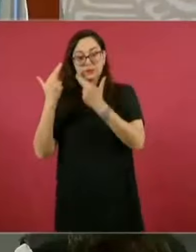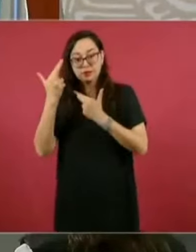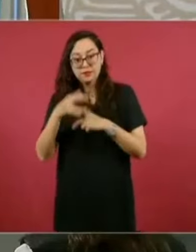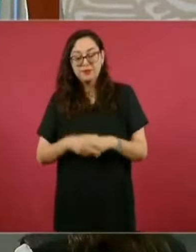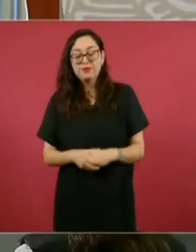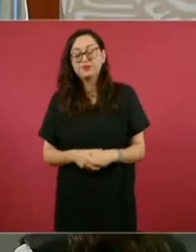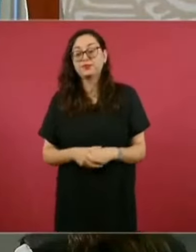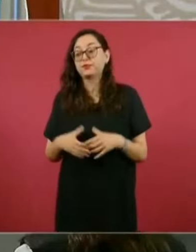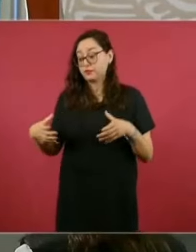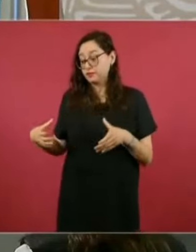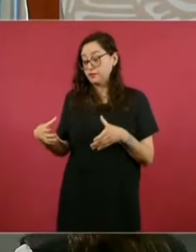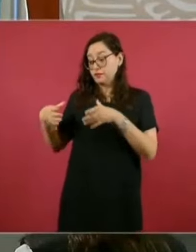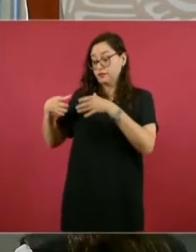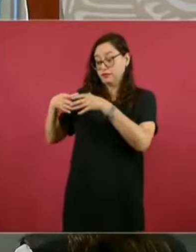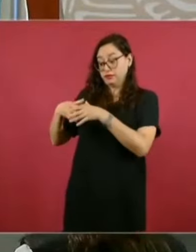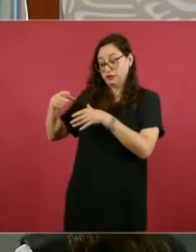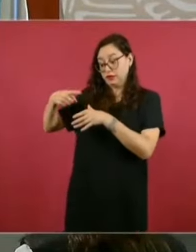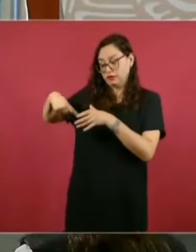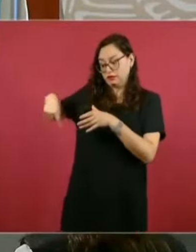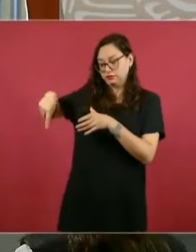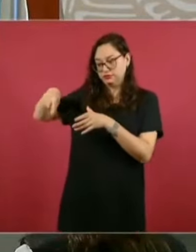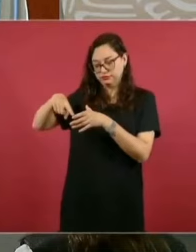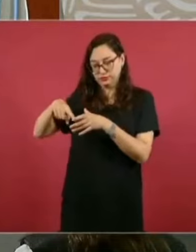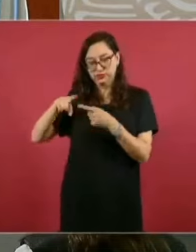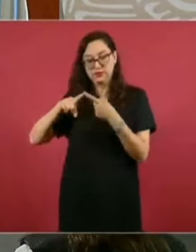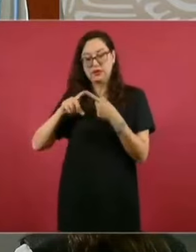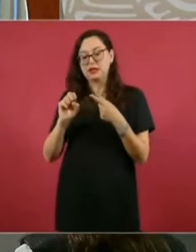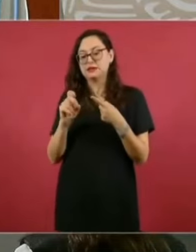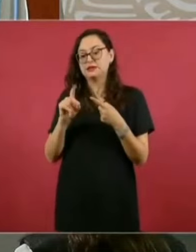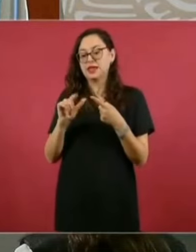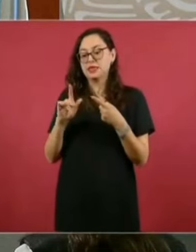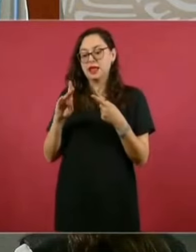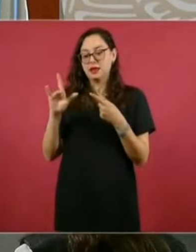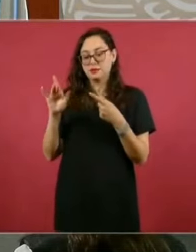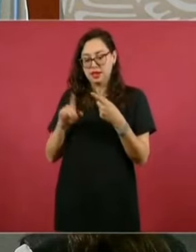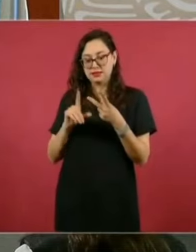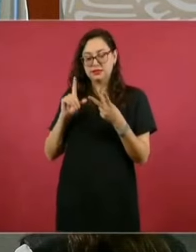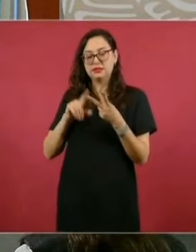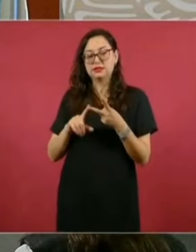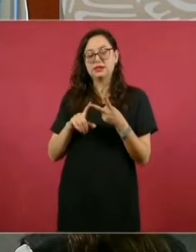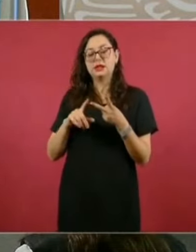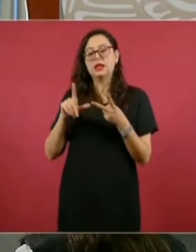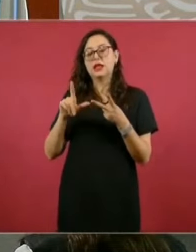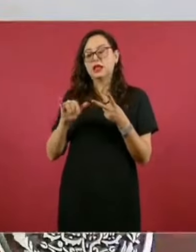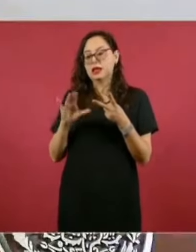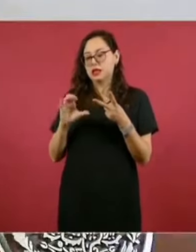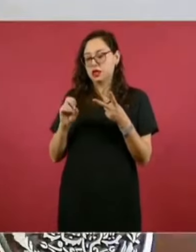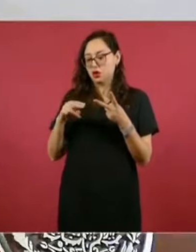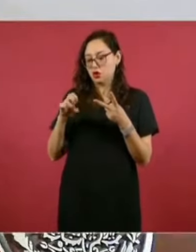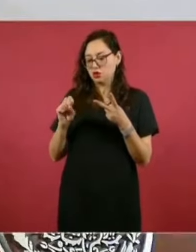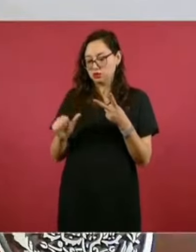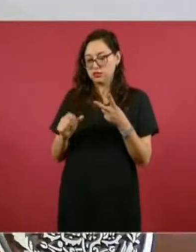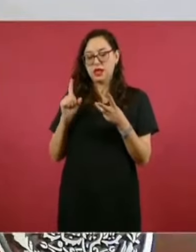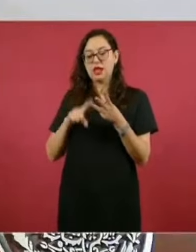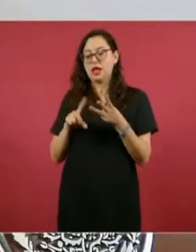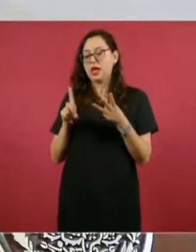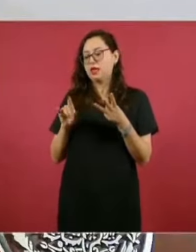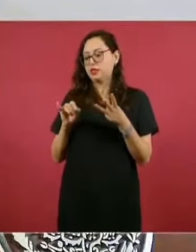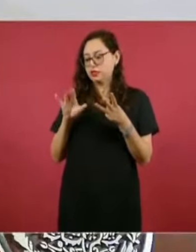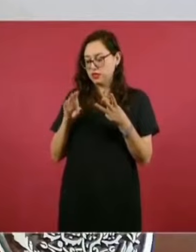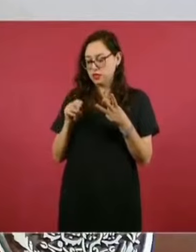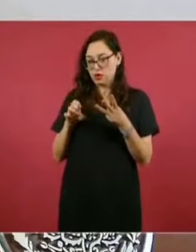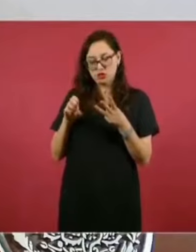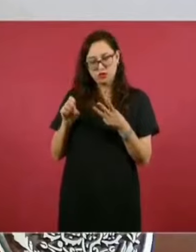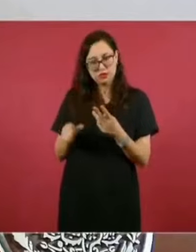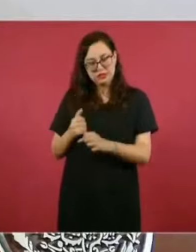recopilaron las evidencias y los documentos justificativos y comprobatorios del gasto